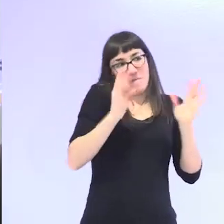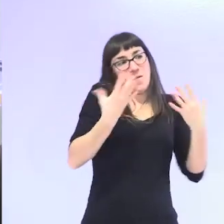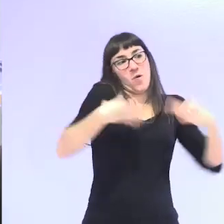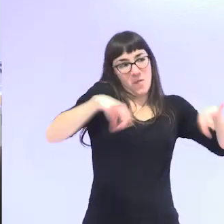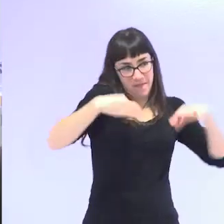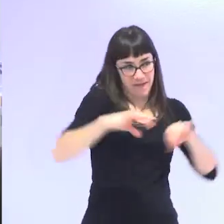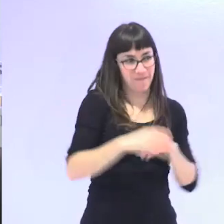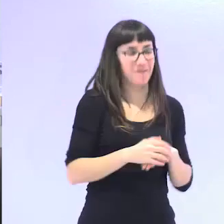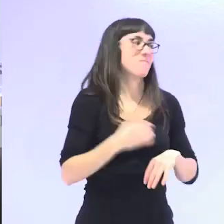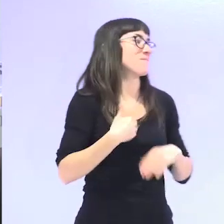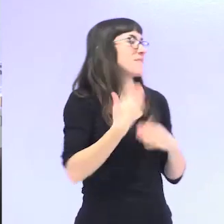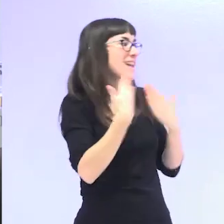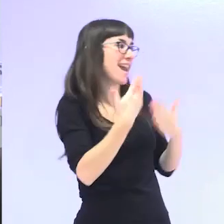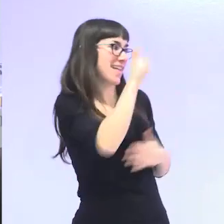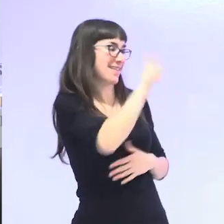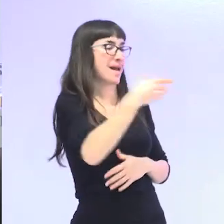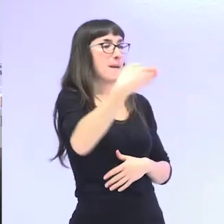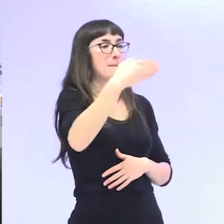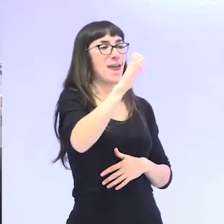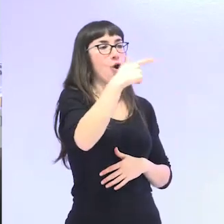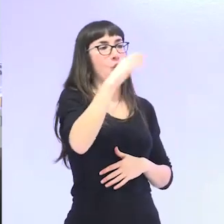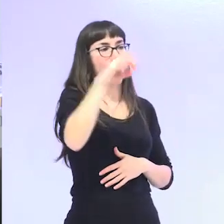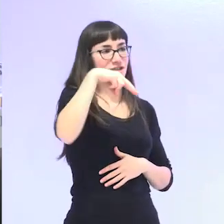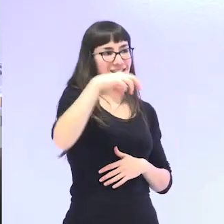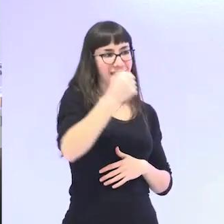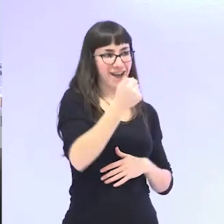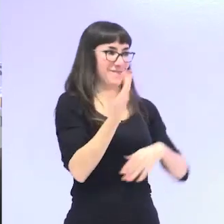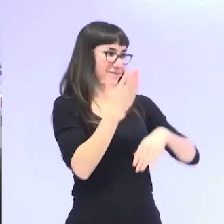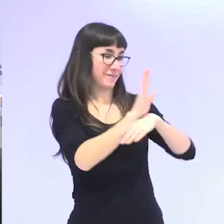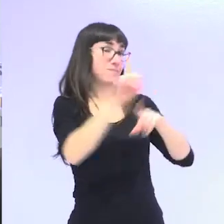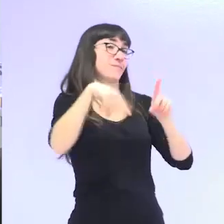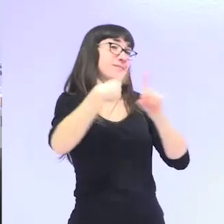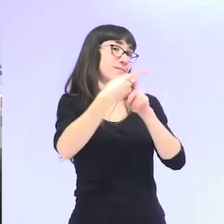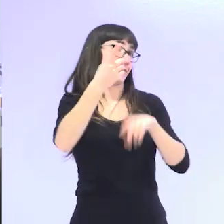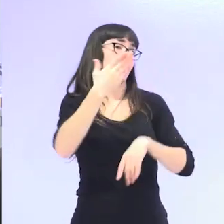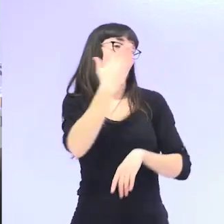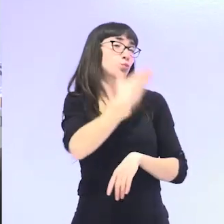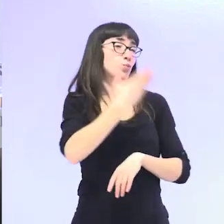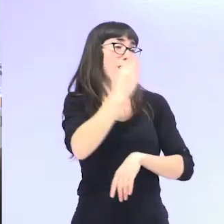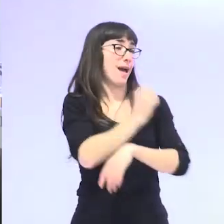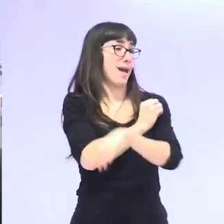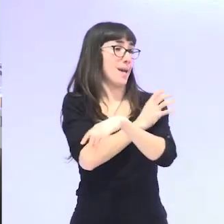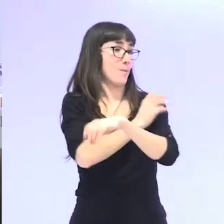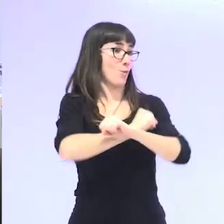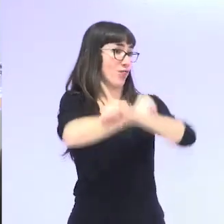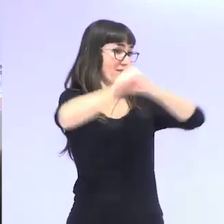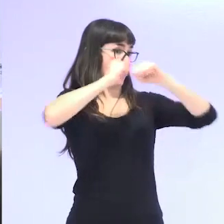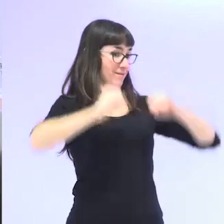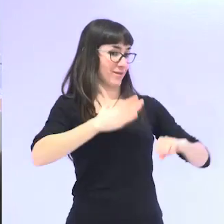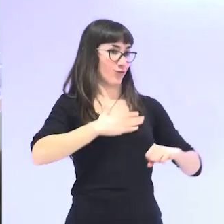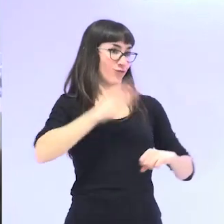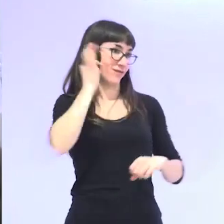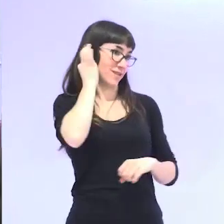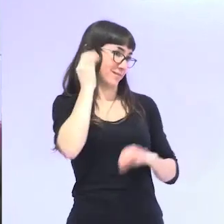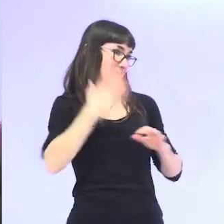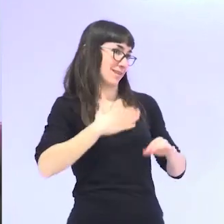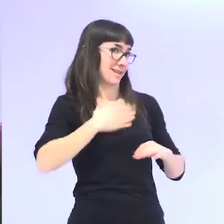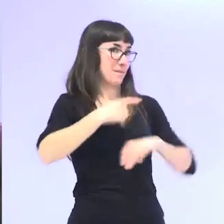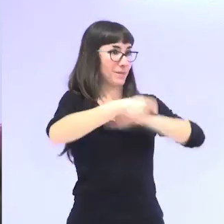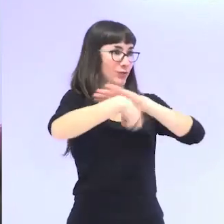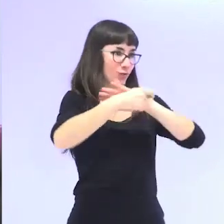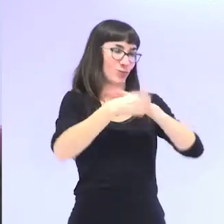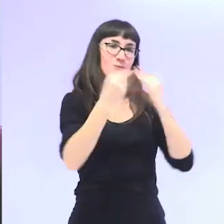agradezco mucho a Begoña la presentación, especialmente también a la Escuela para el Empoderamiento Feminista de Vitoria Gasteiz, que ya